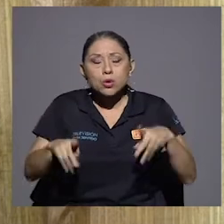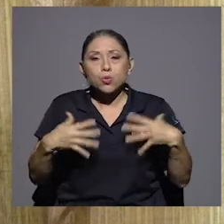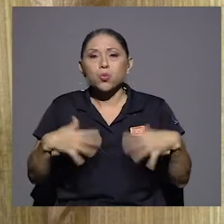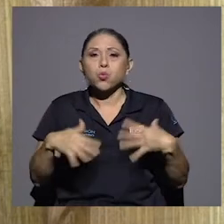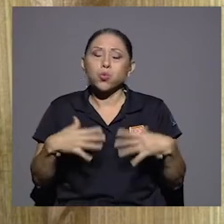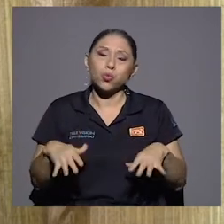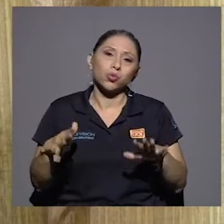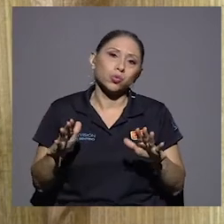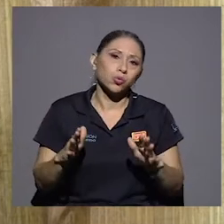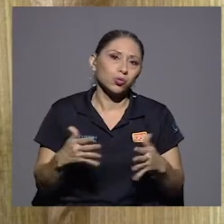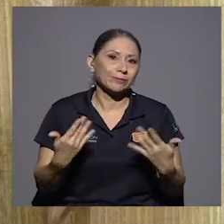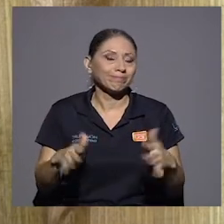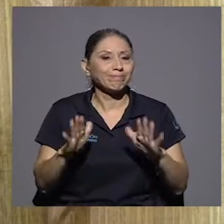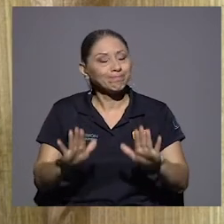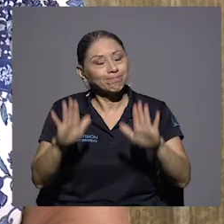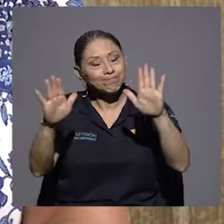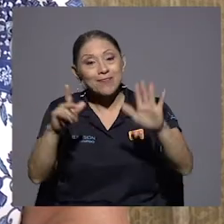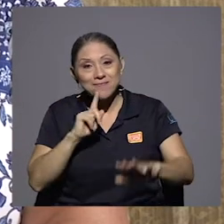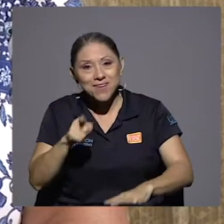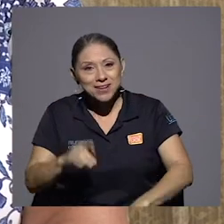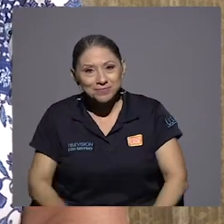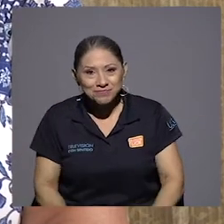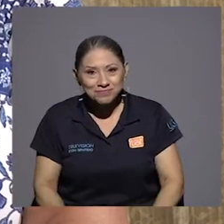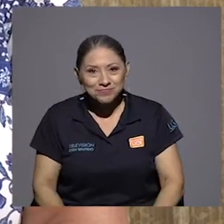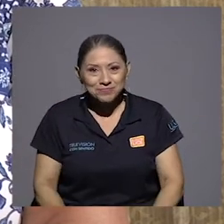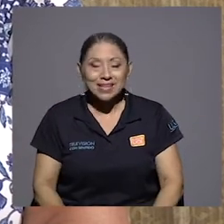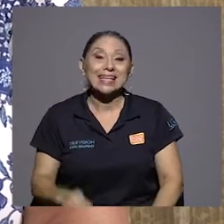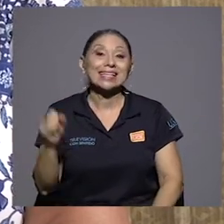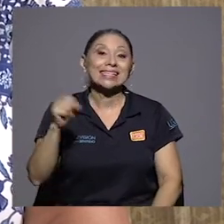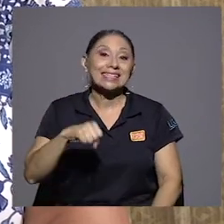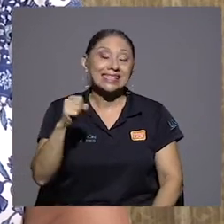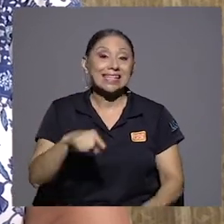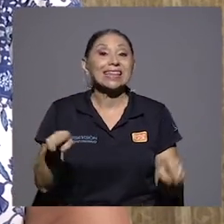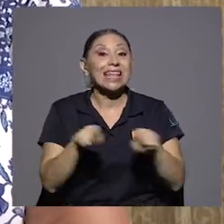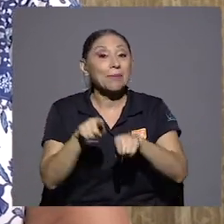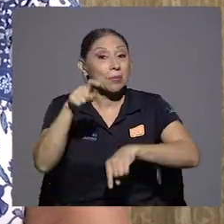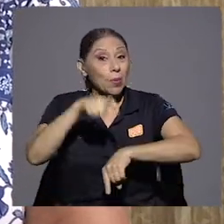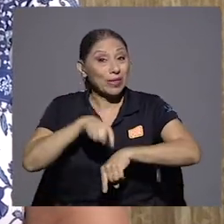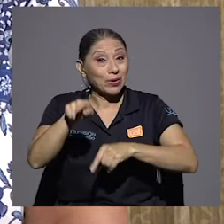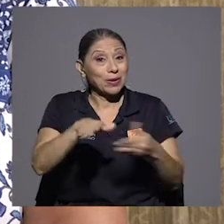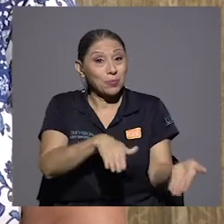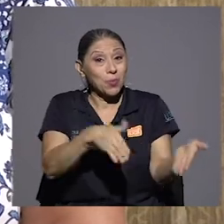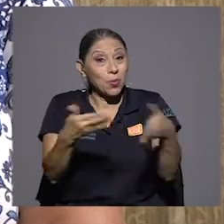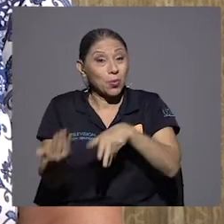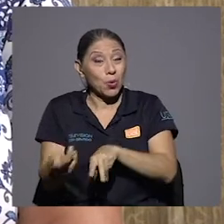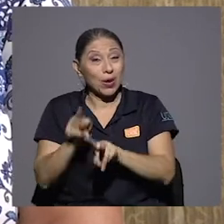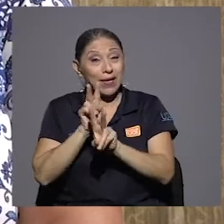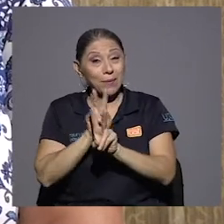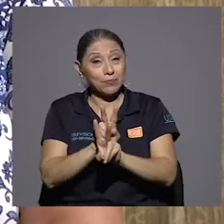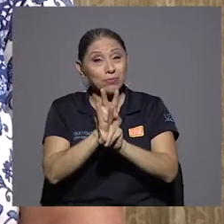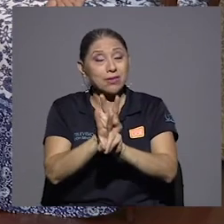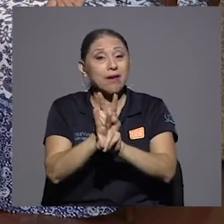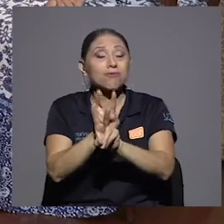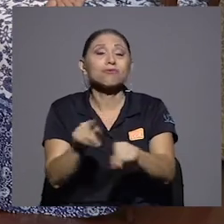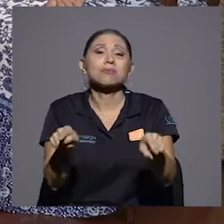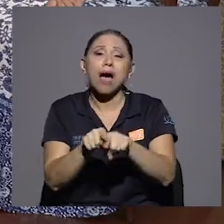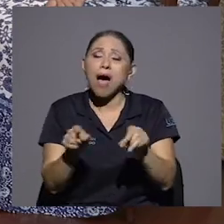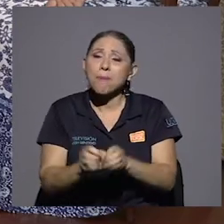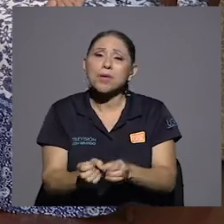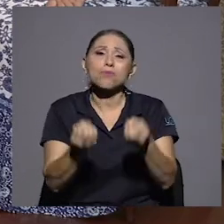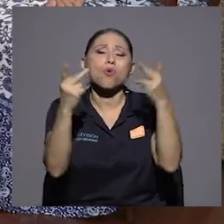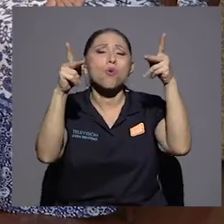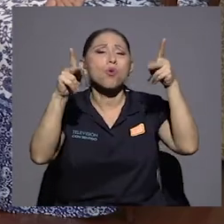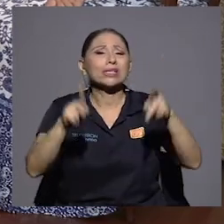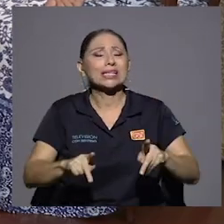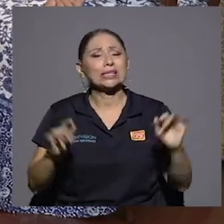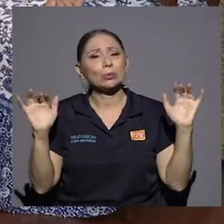digno de la avanza, ¿no? Sí, y su entierro también se salió de todos los números, también. Sí, eso le